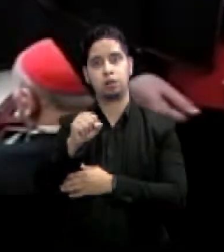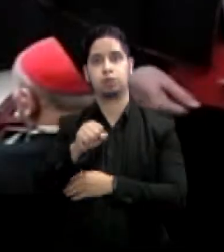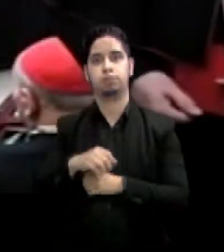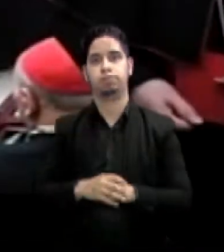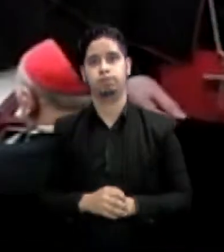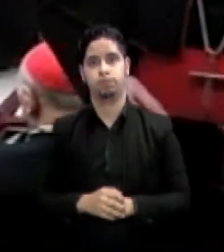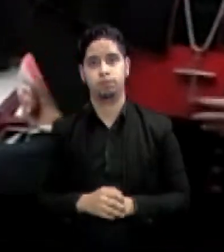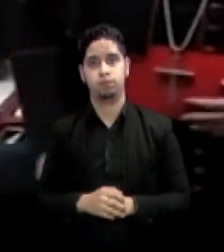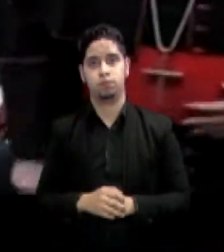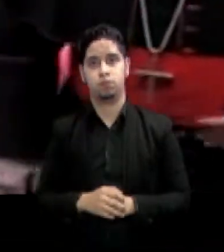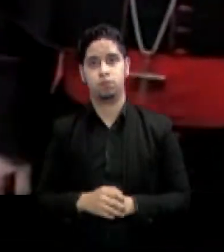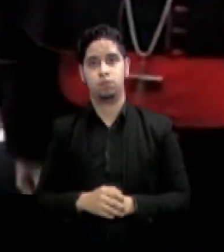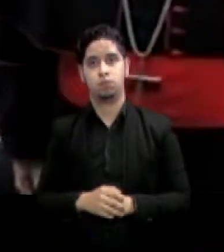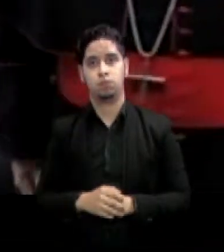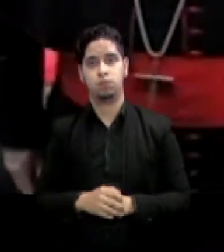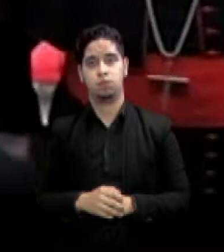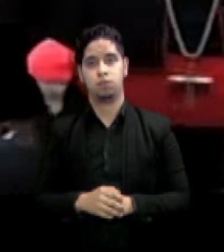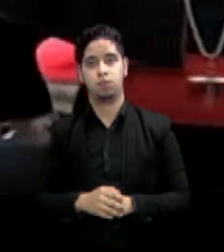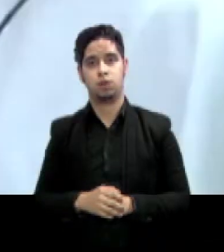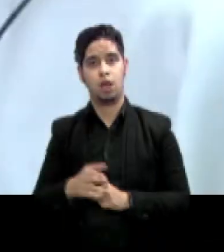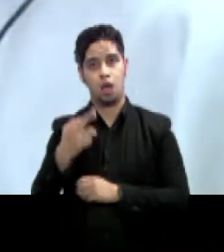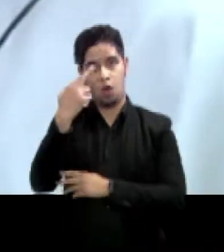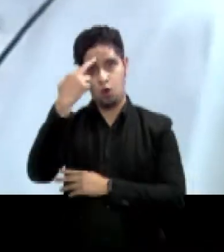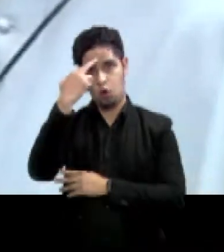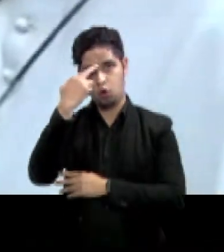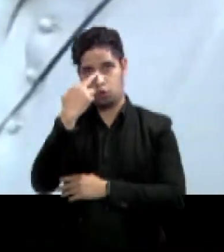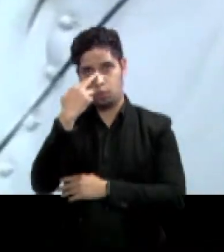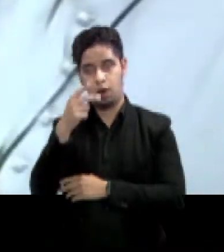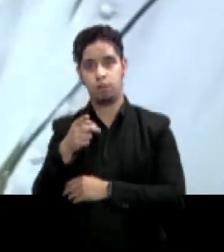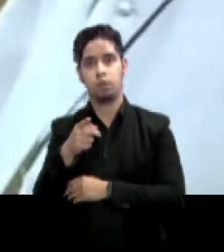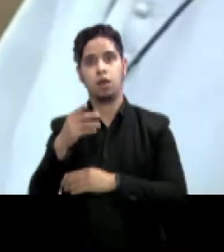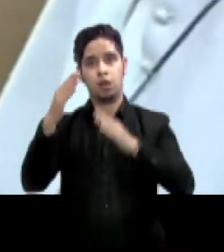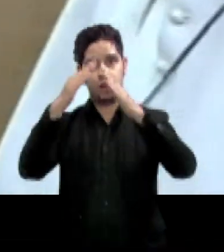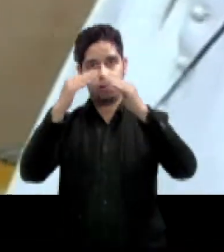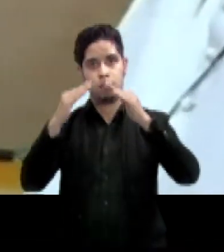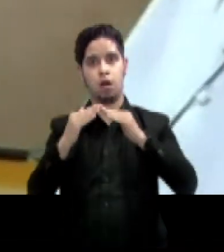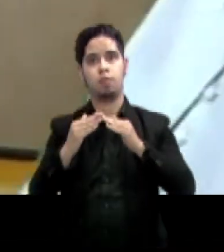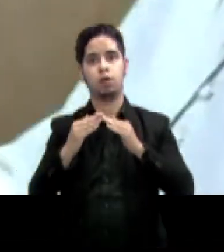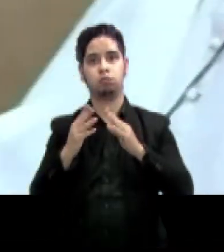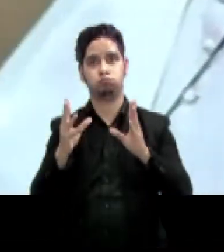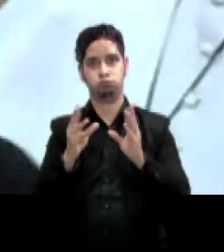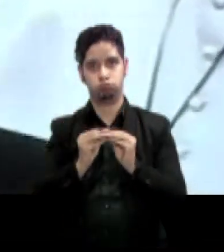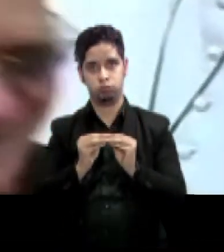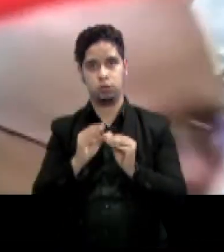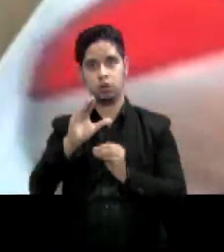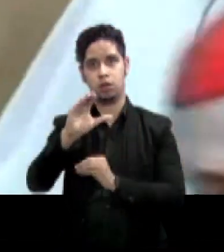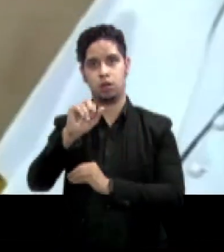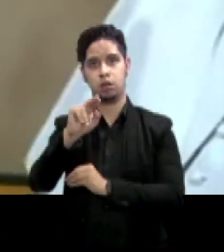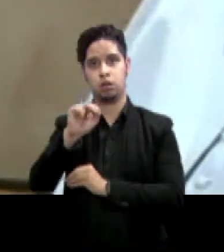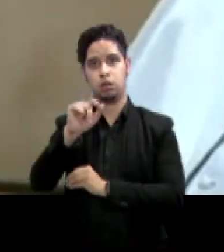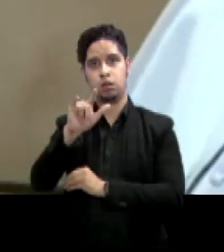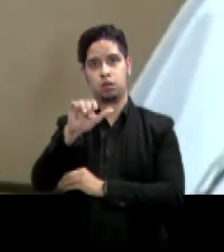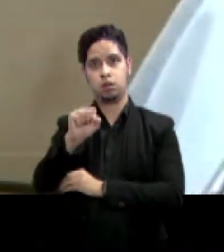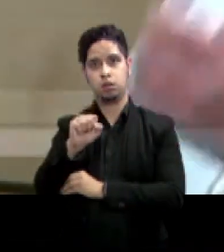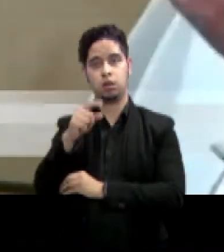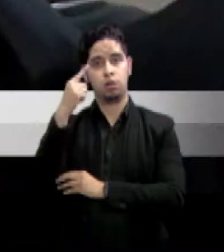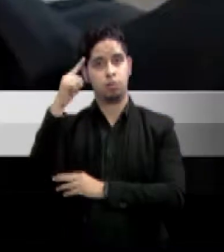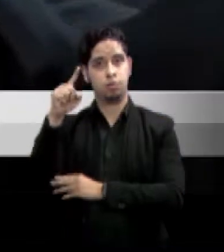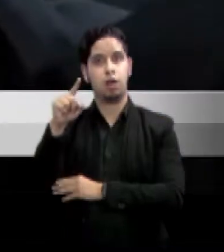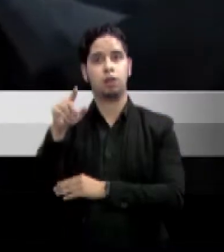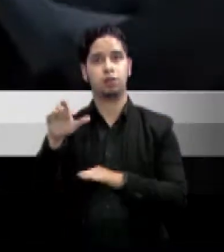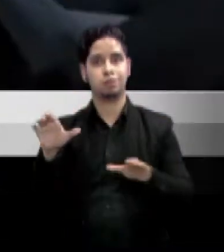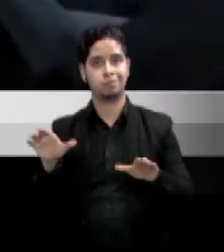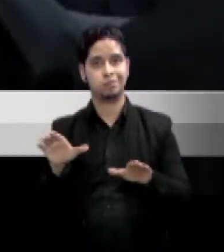Roma, el Papa Francisco dio inicio a la curia de cardenales llegados a Roma para participar en la creación de 20 nuevos